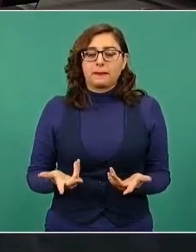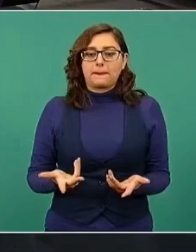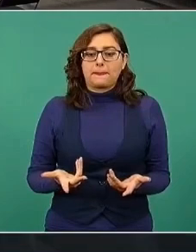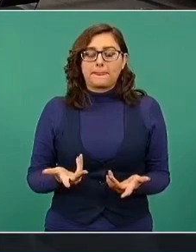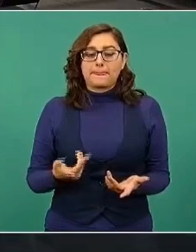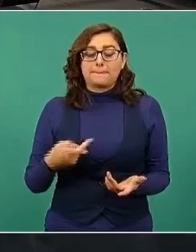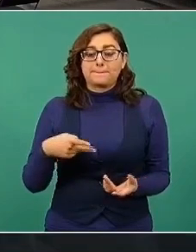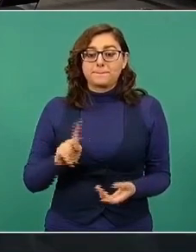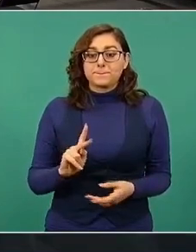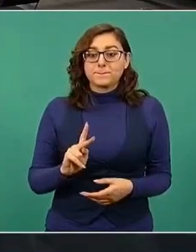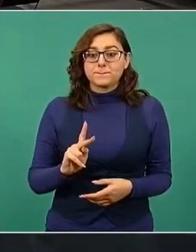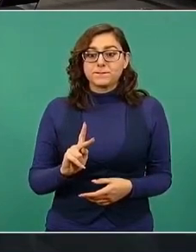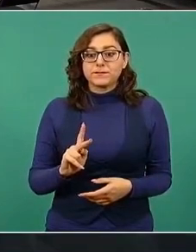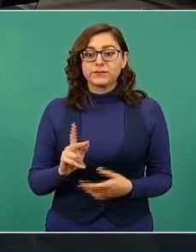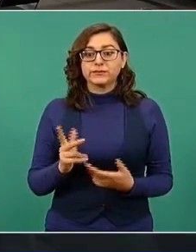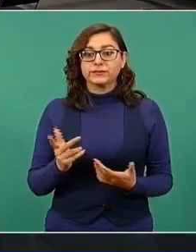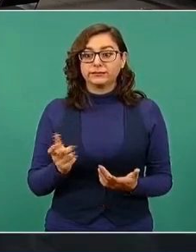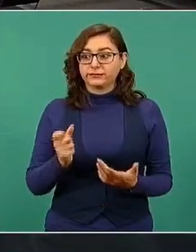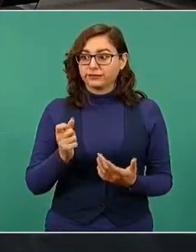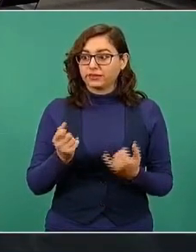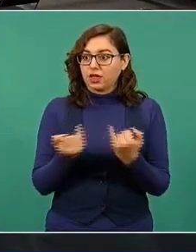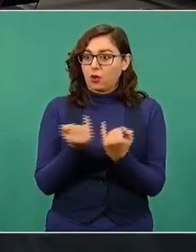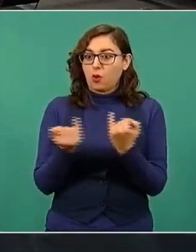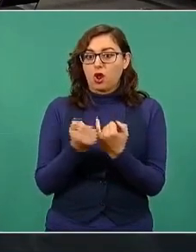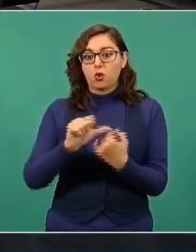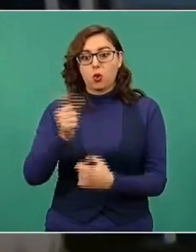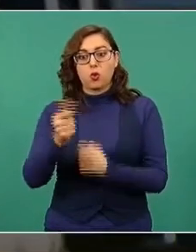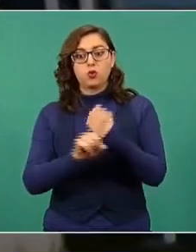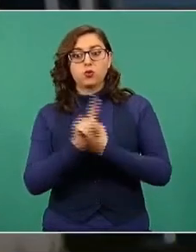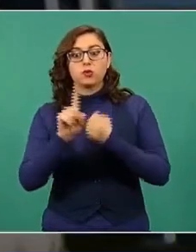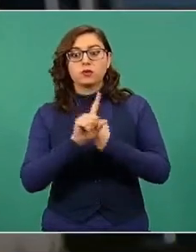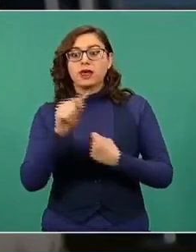de inmigrantes también, ¿no?